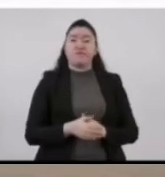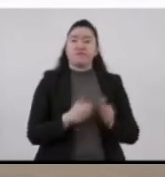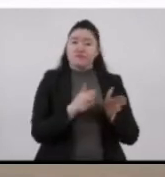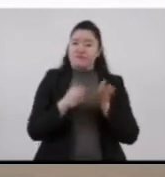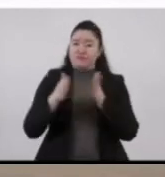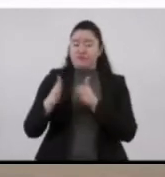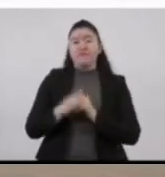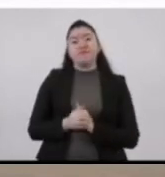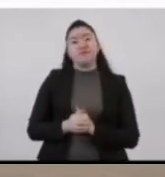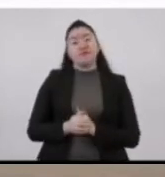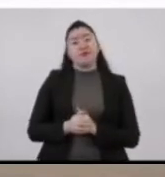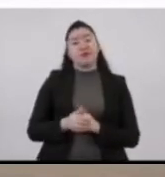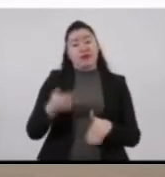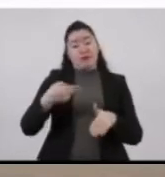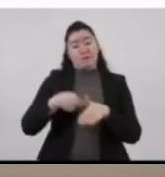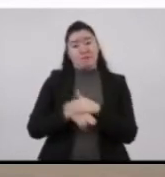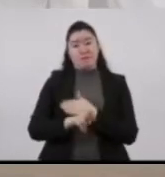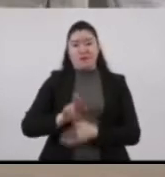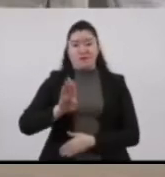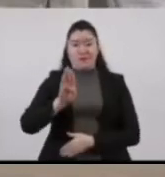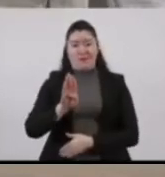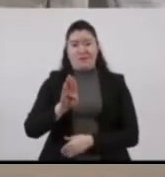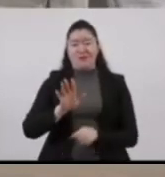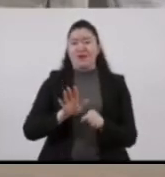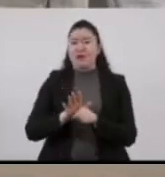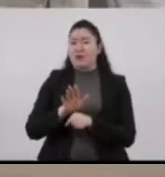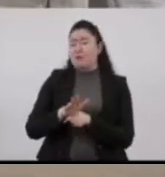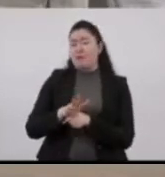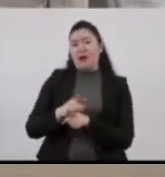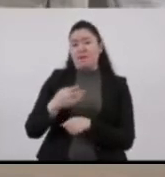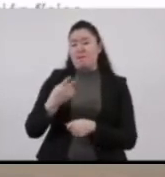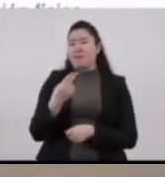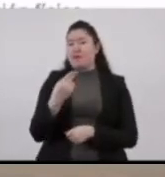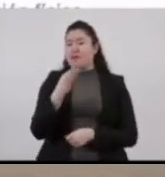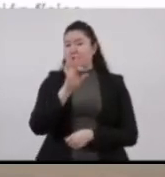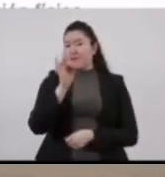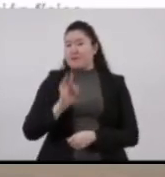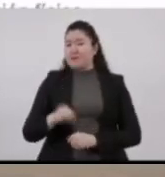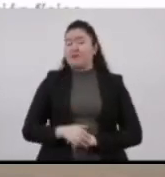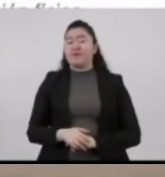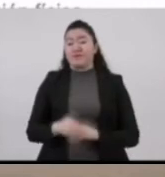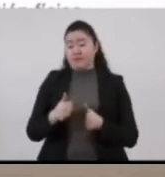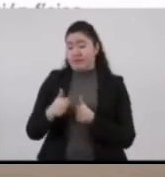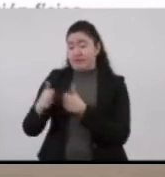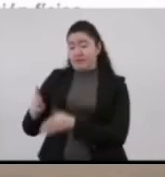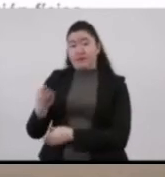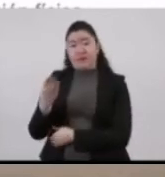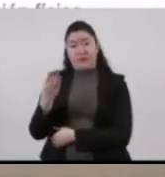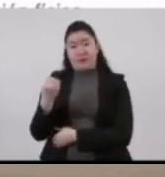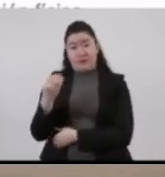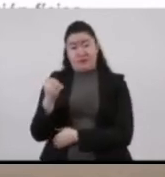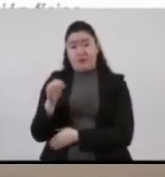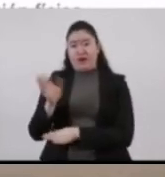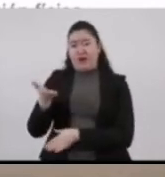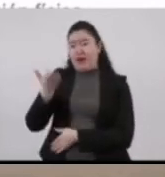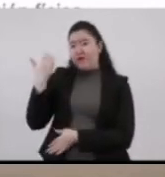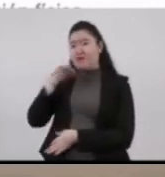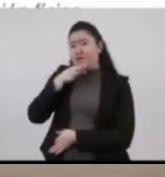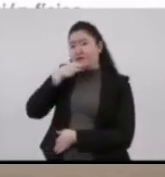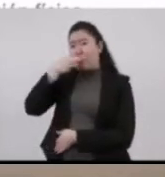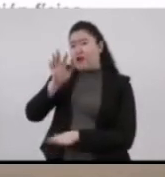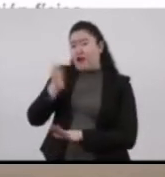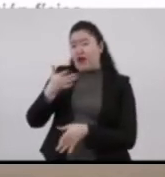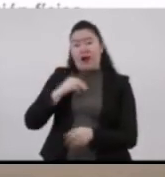La línea B con 25% de avance y la línea 9 que ya hemos informado